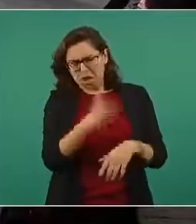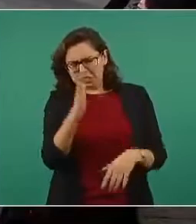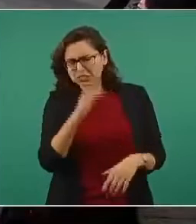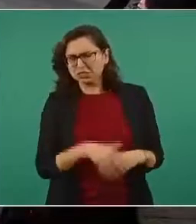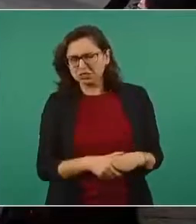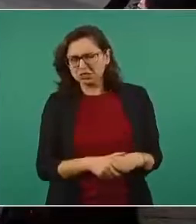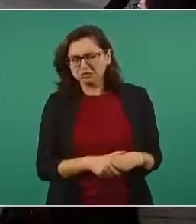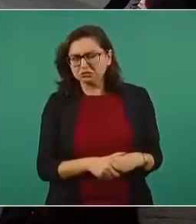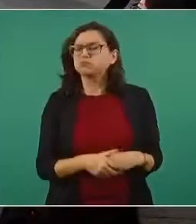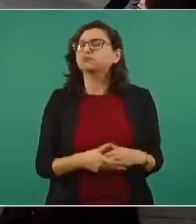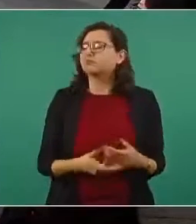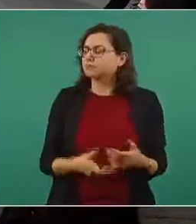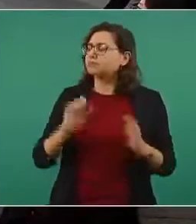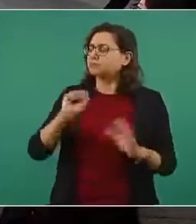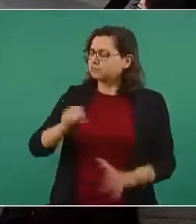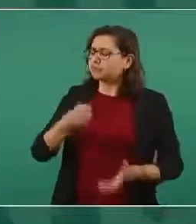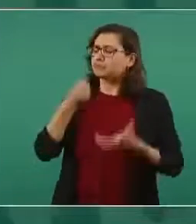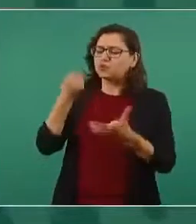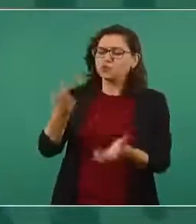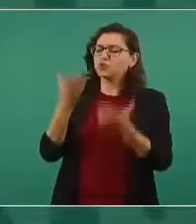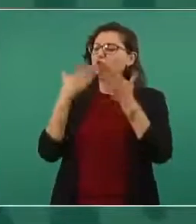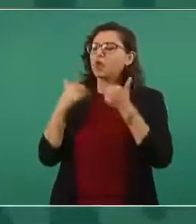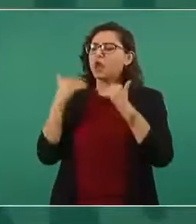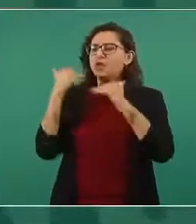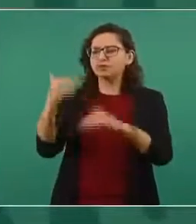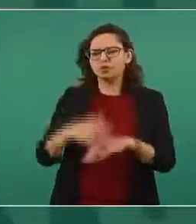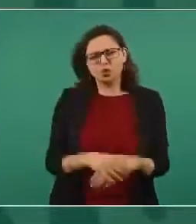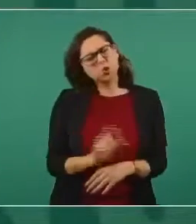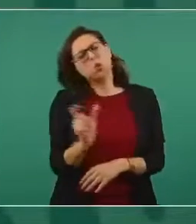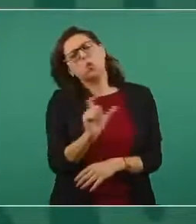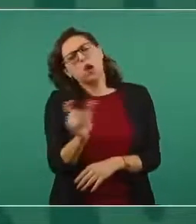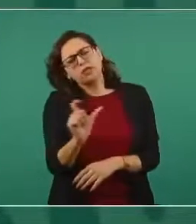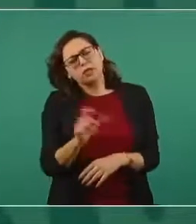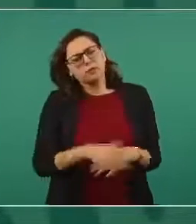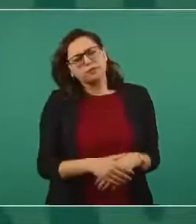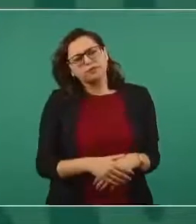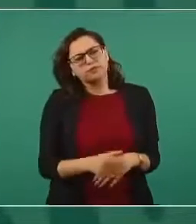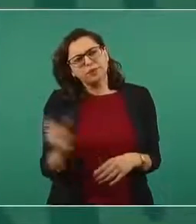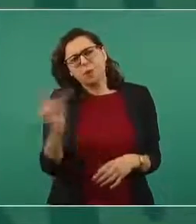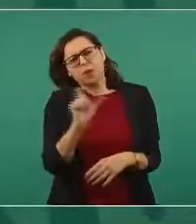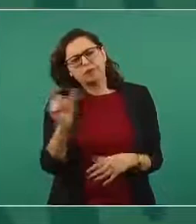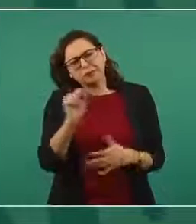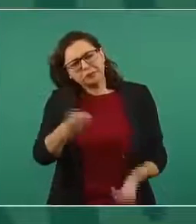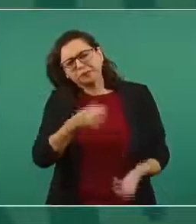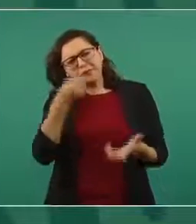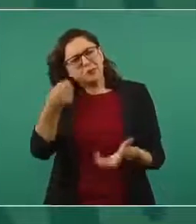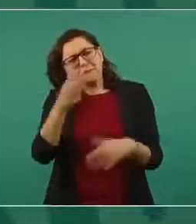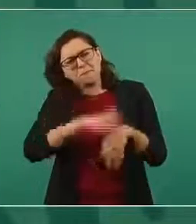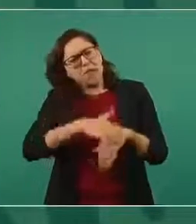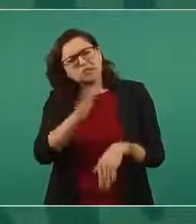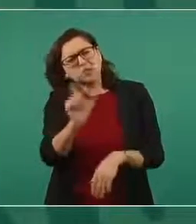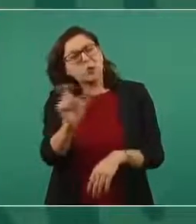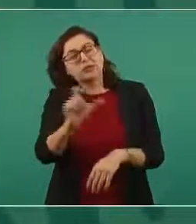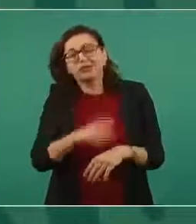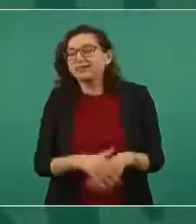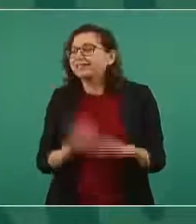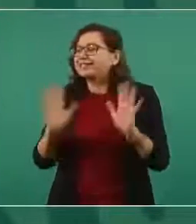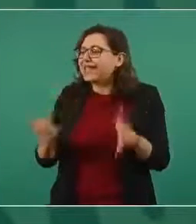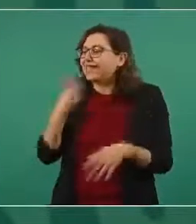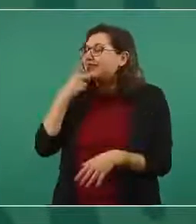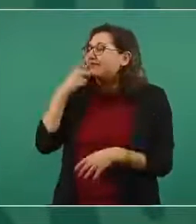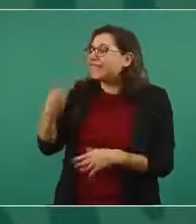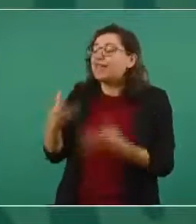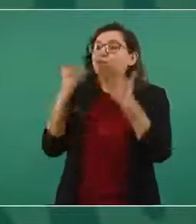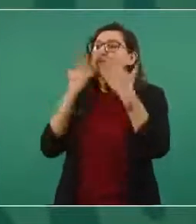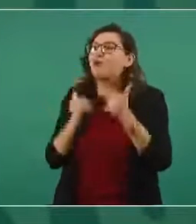suficiente no hay límite cuando nos podría dar un un monto que se esté ampliando y que se esté ejecutando no hay límite te estoy dando